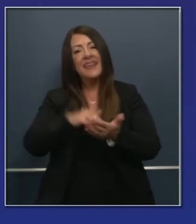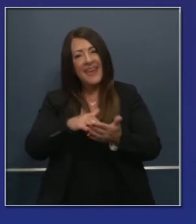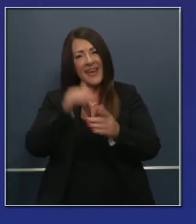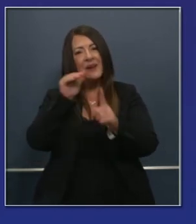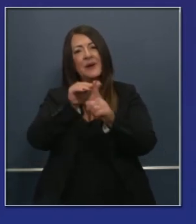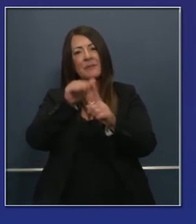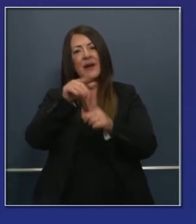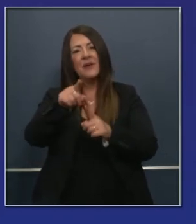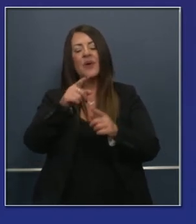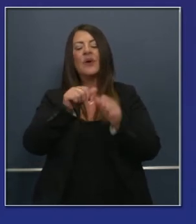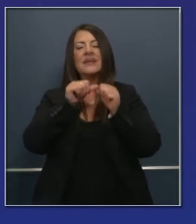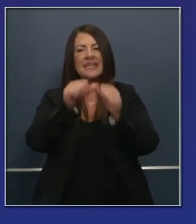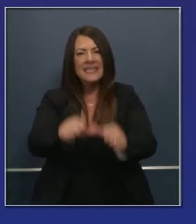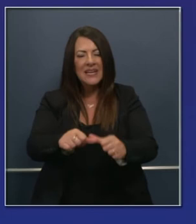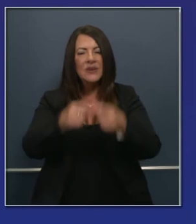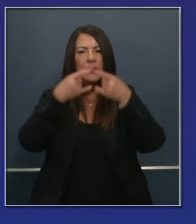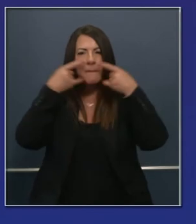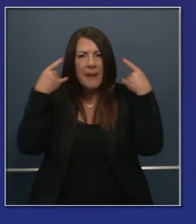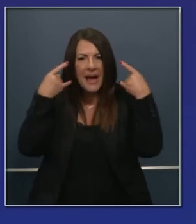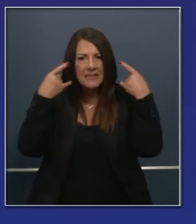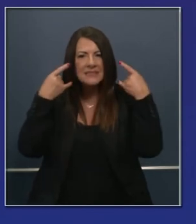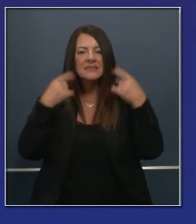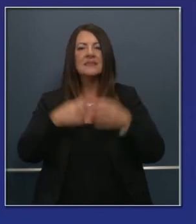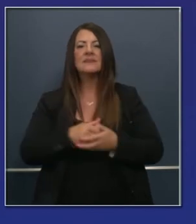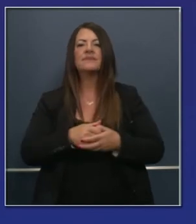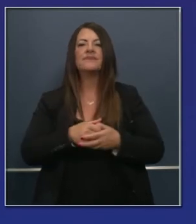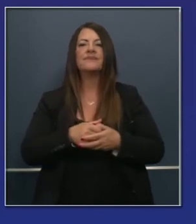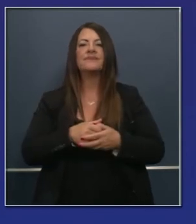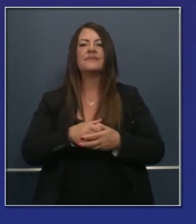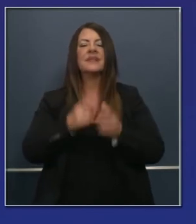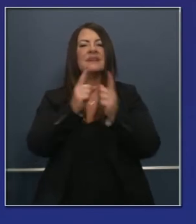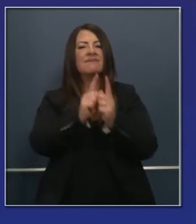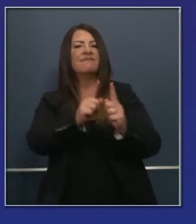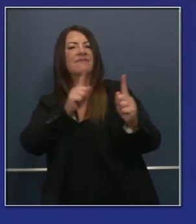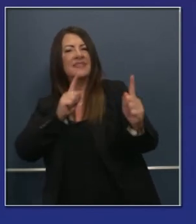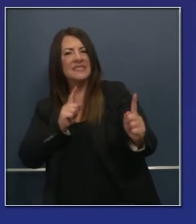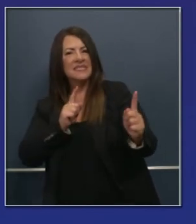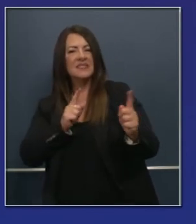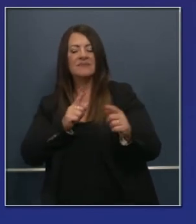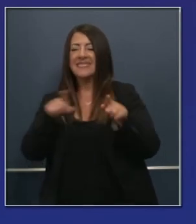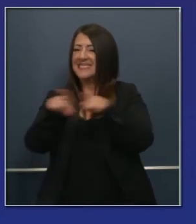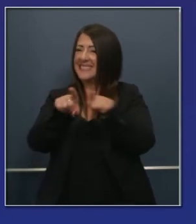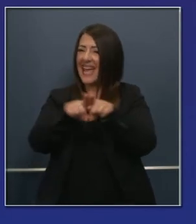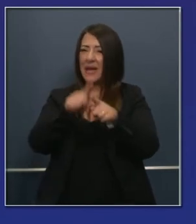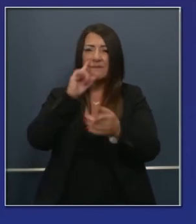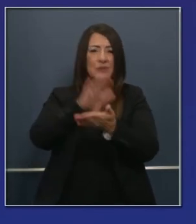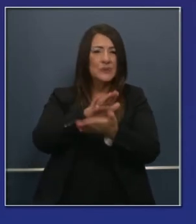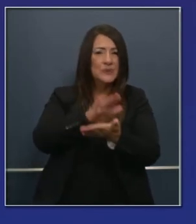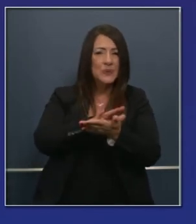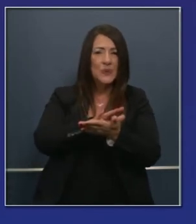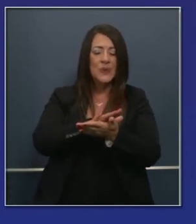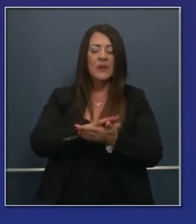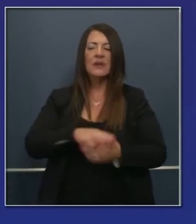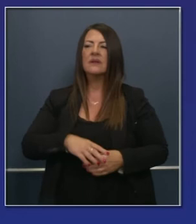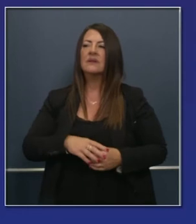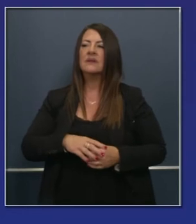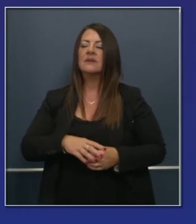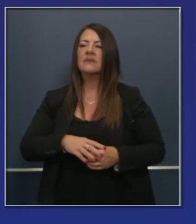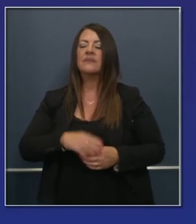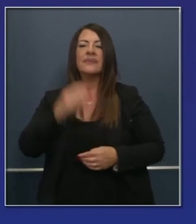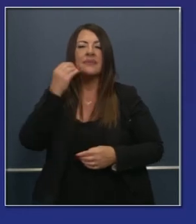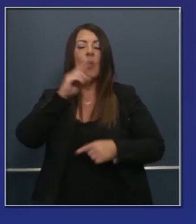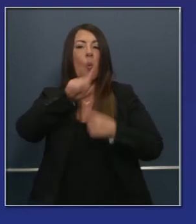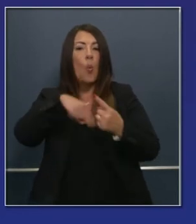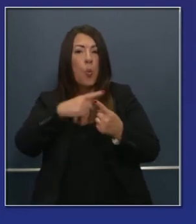pónganse su mascarilla mantenga distancia física estas son reglas y recomendaciones que hemos presentado y seguiremos